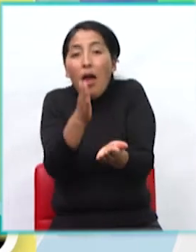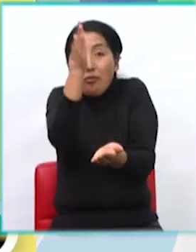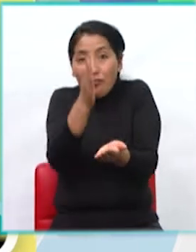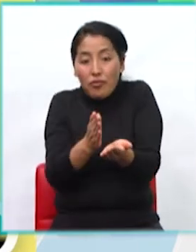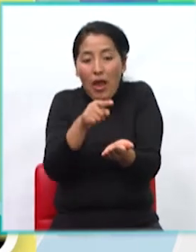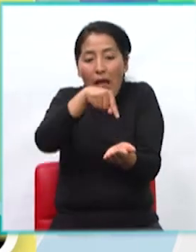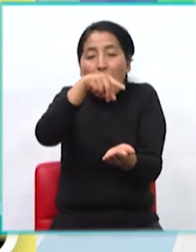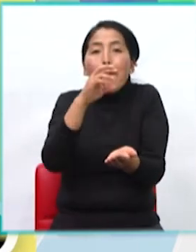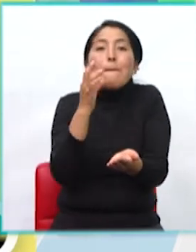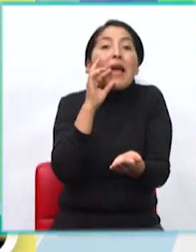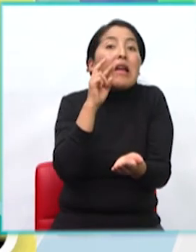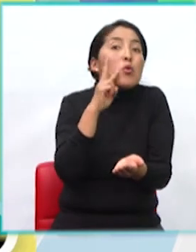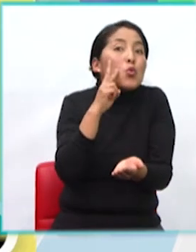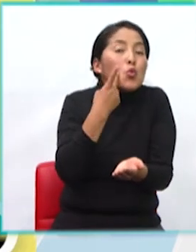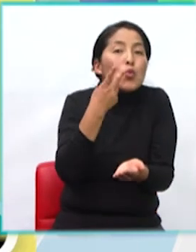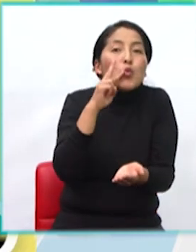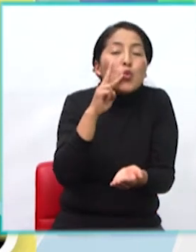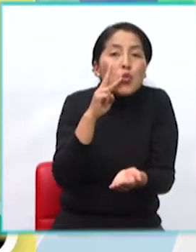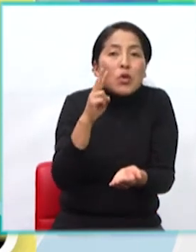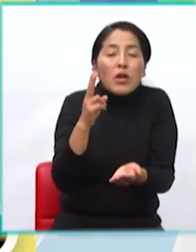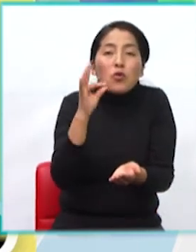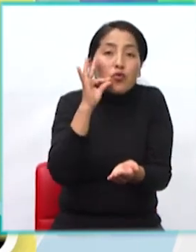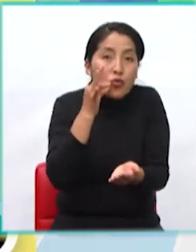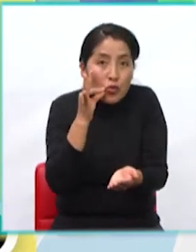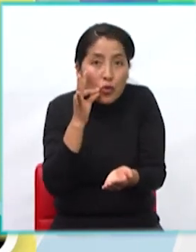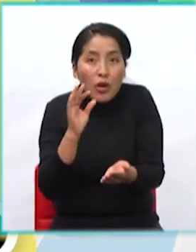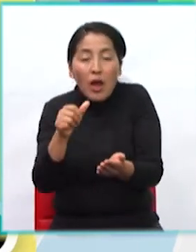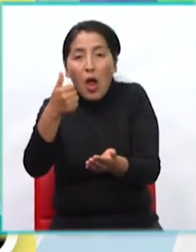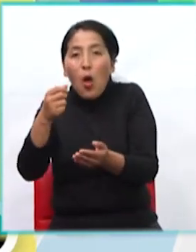Y la otra cuarta parte de una carne.